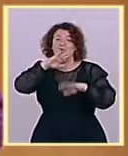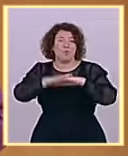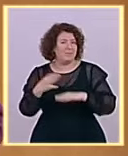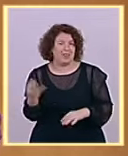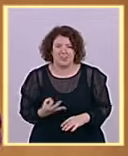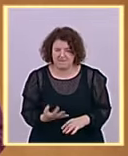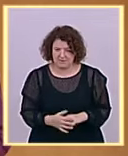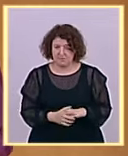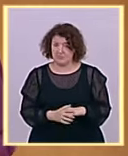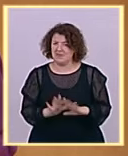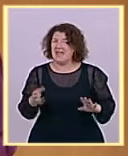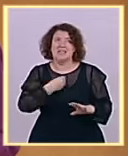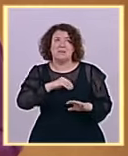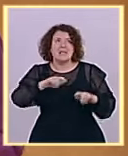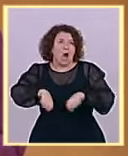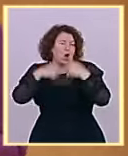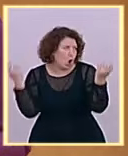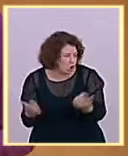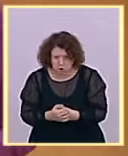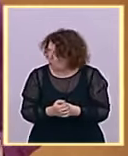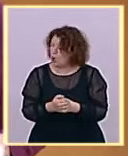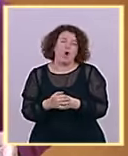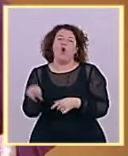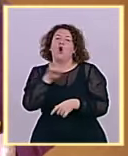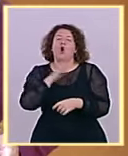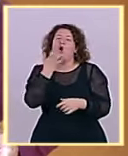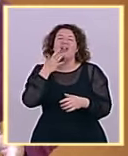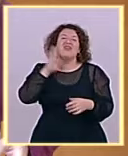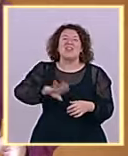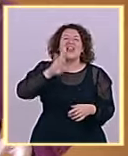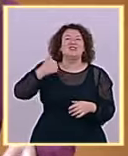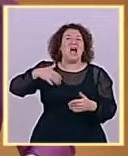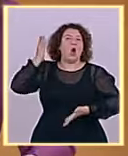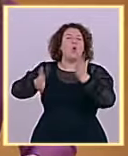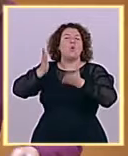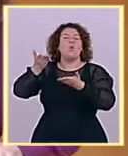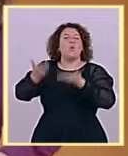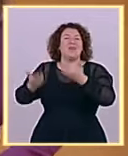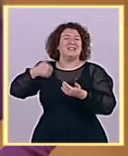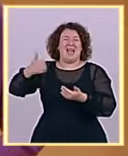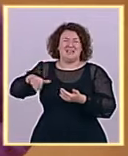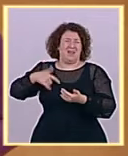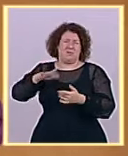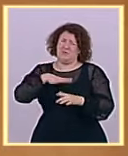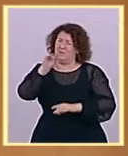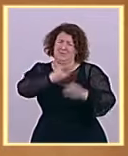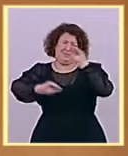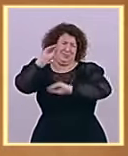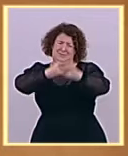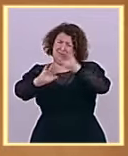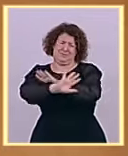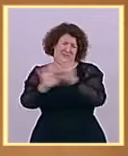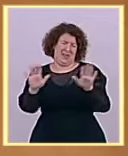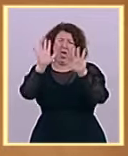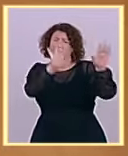delitos que hayan sido juzgados. Dejen ustedes de mentir, de confundir a la gente y pongan alternativas reales. Por